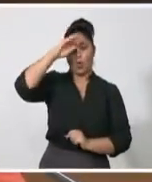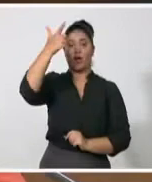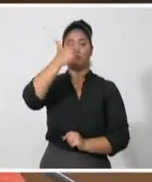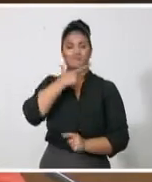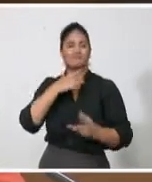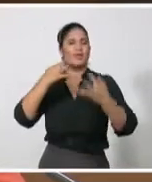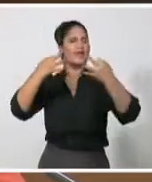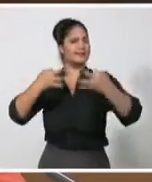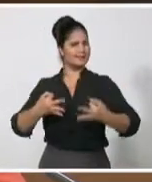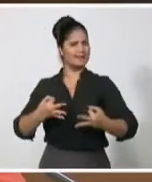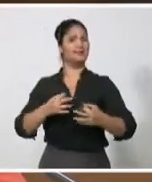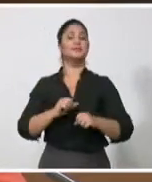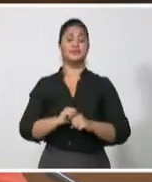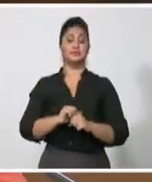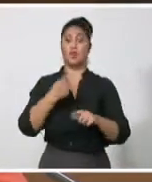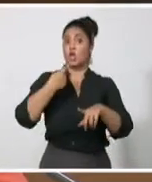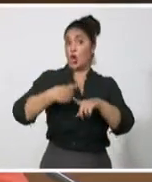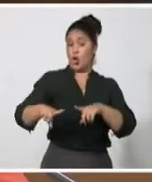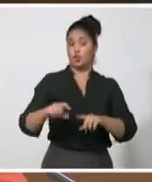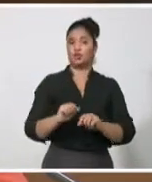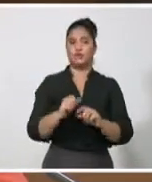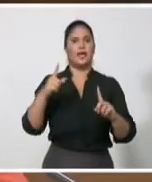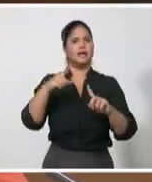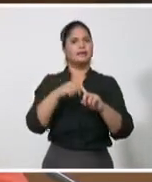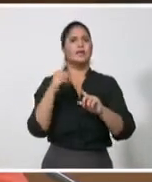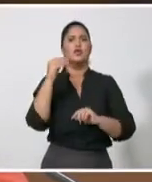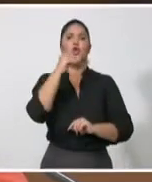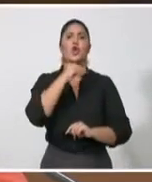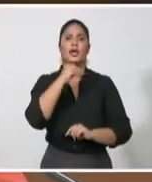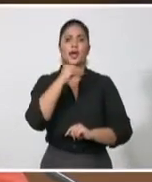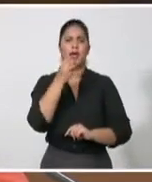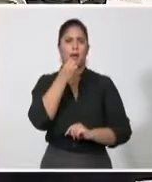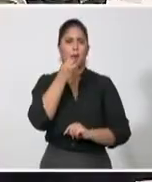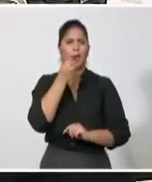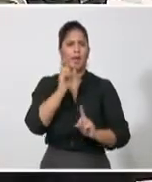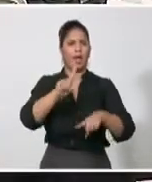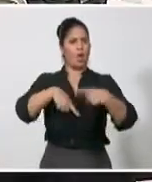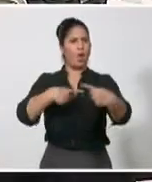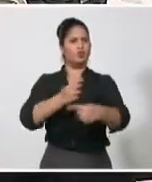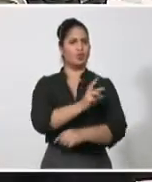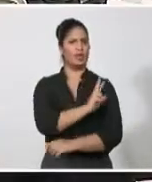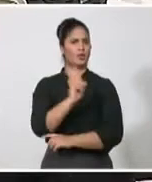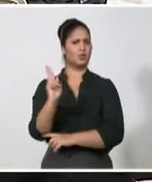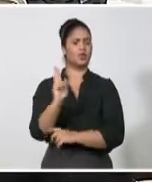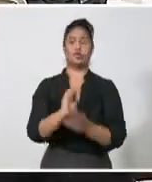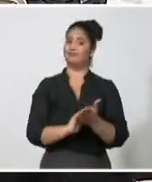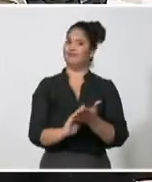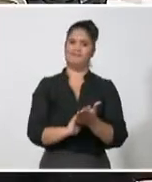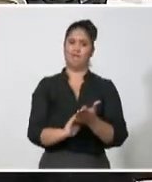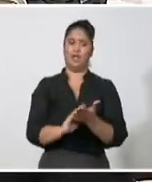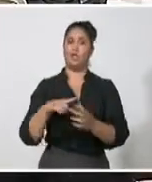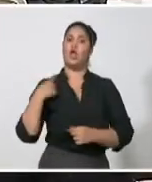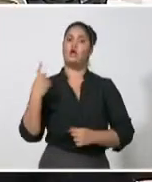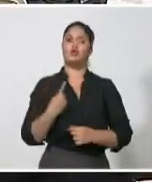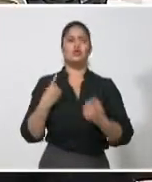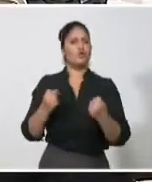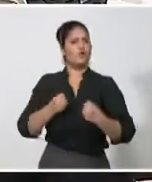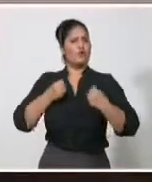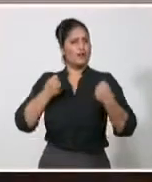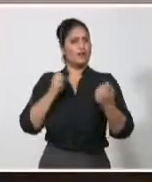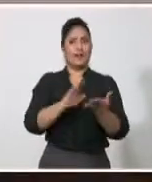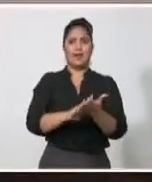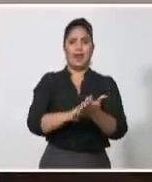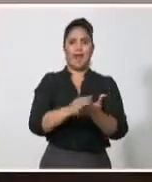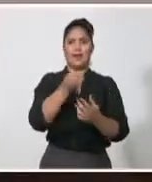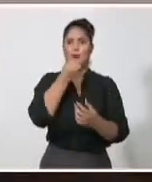que no hay tecnología, compañeros, que pueda contra la voluntad de los pueblos. La tergiversación de la historia también está en el centro de la